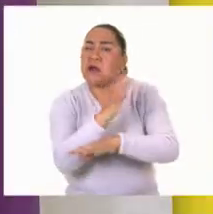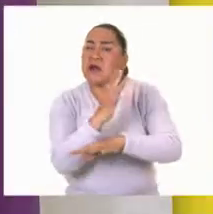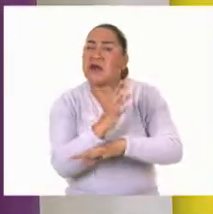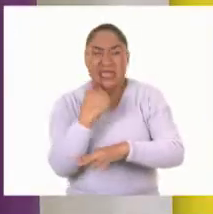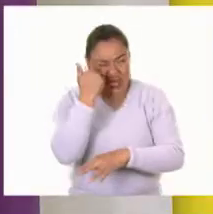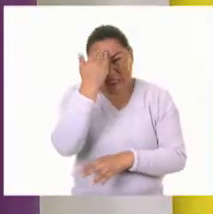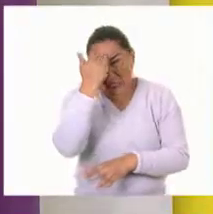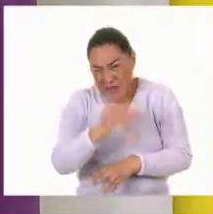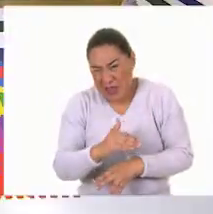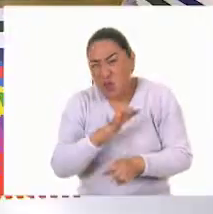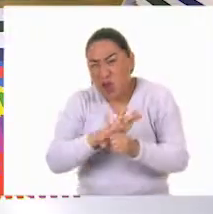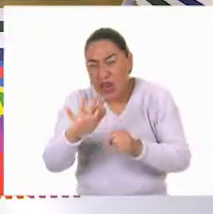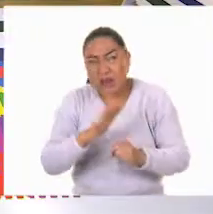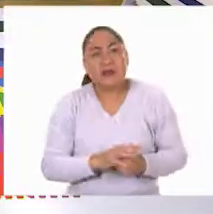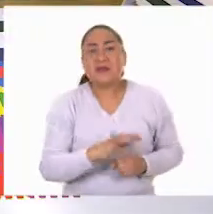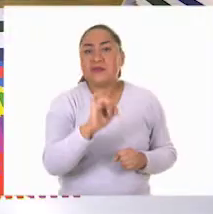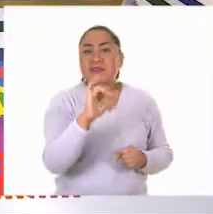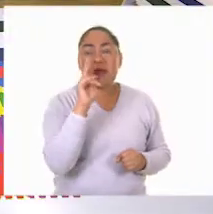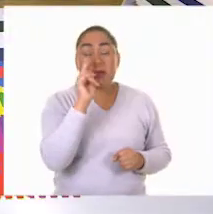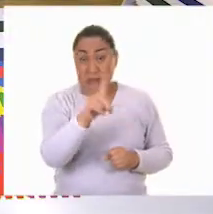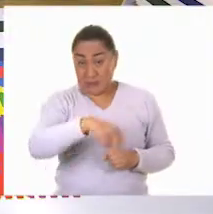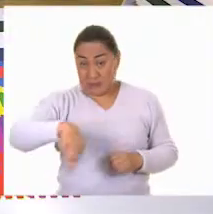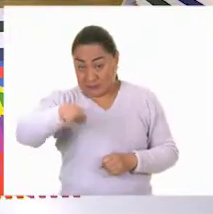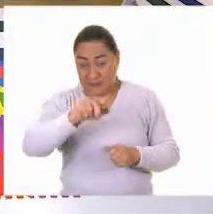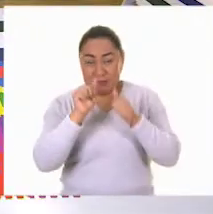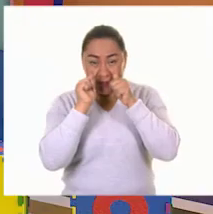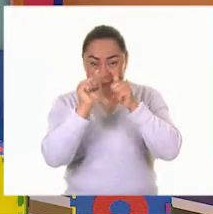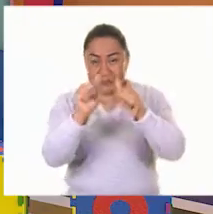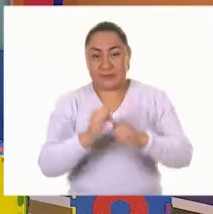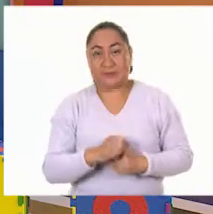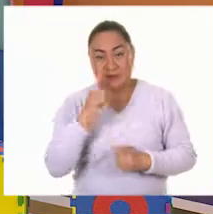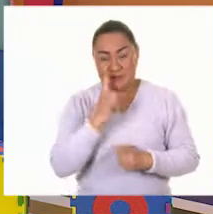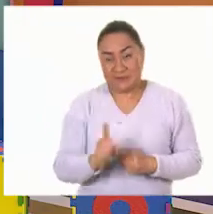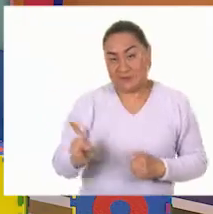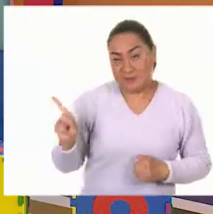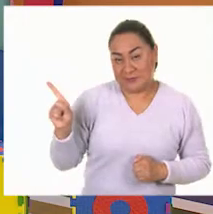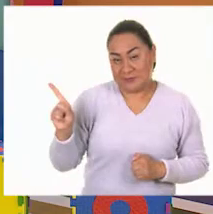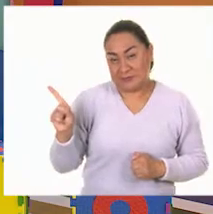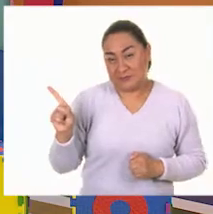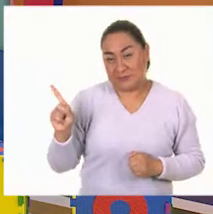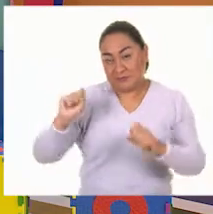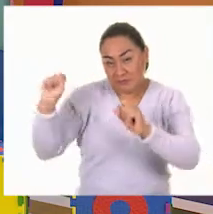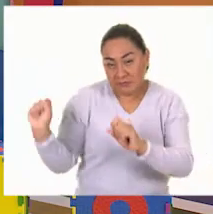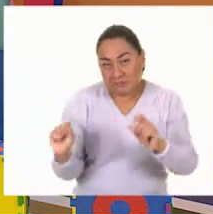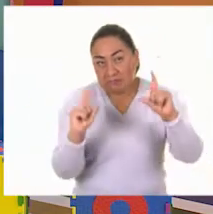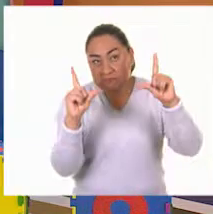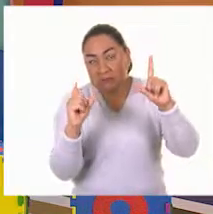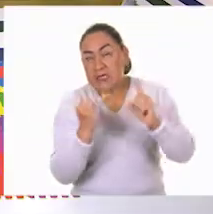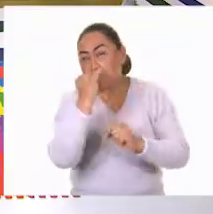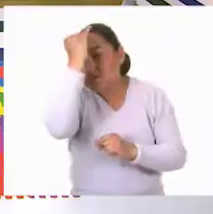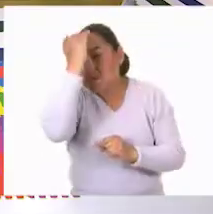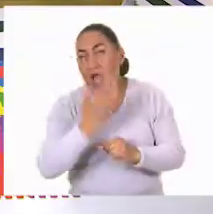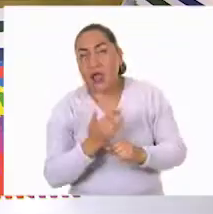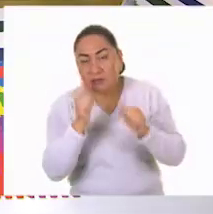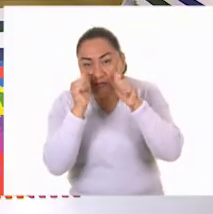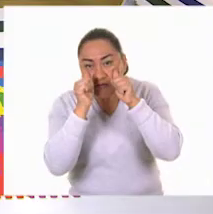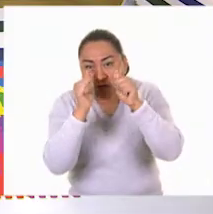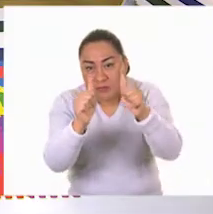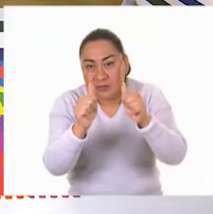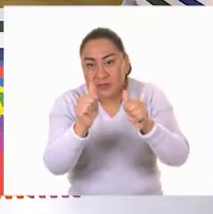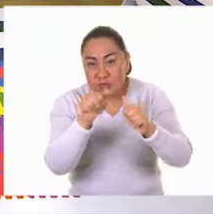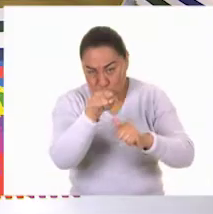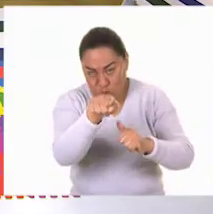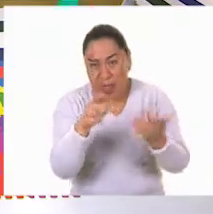a ver cuáles son. Pongan mucha atención. En su pantalla va a aparecer una imagen. Observen ustedes la imagen que va a aparecer en su pantalla.